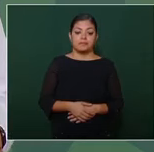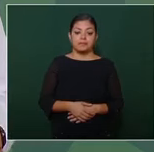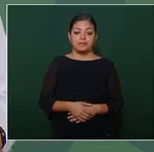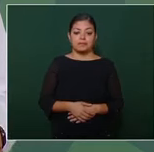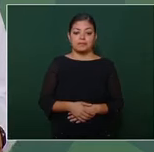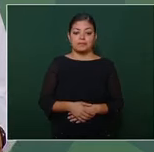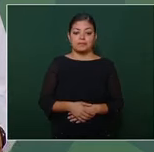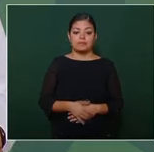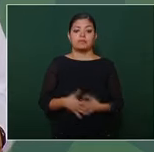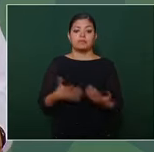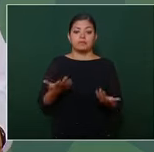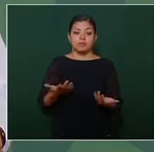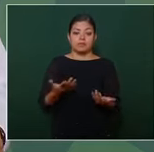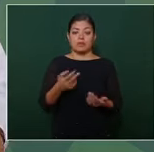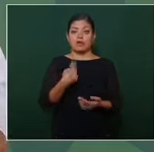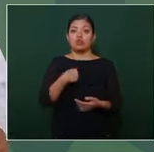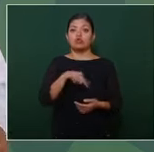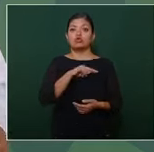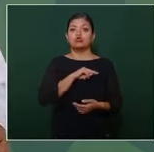se puede